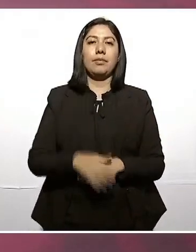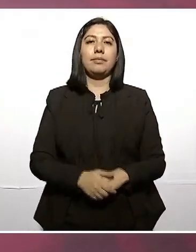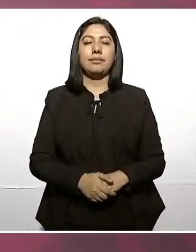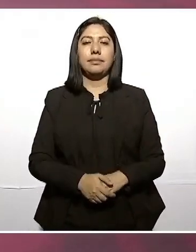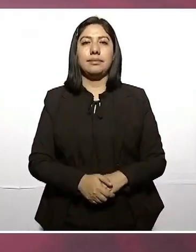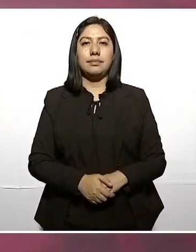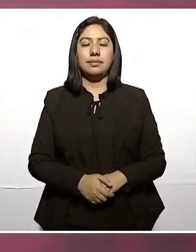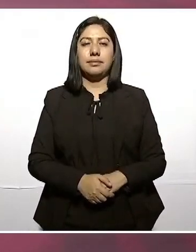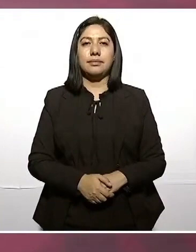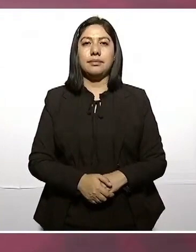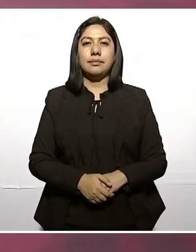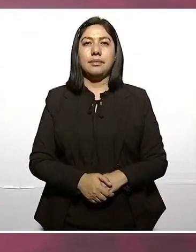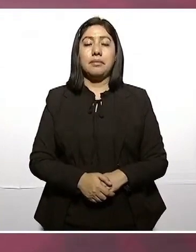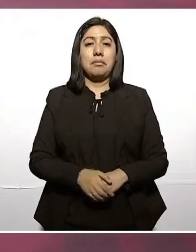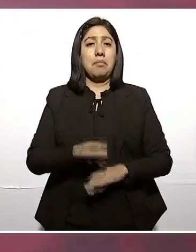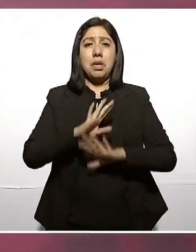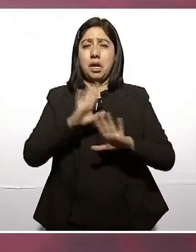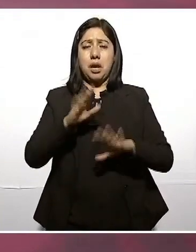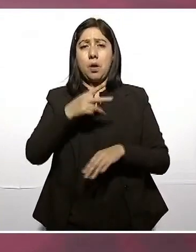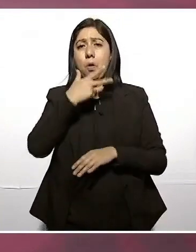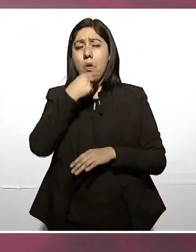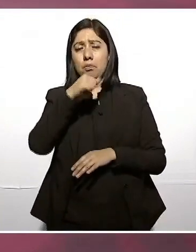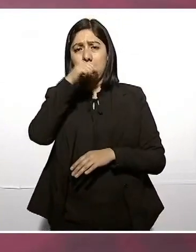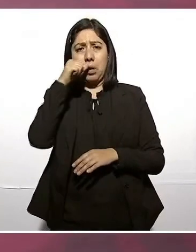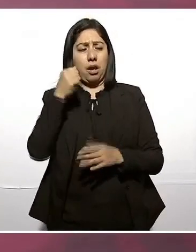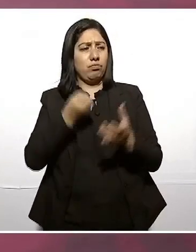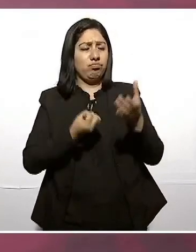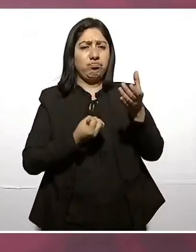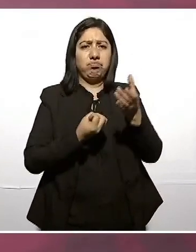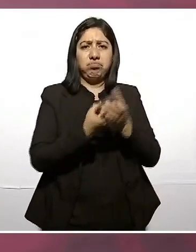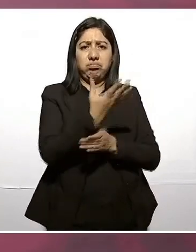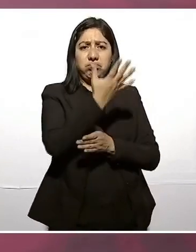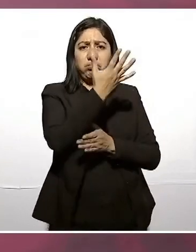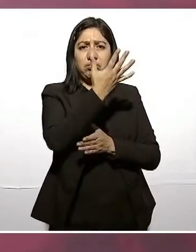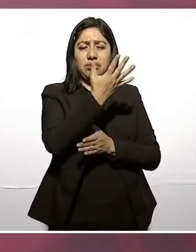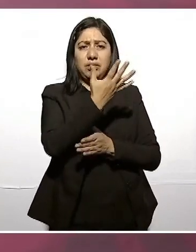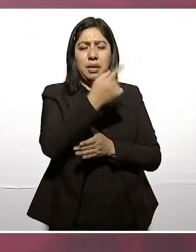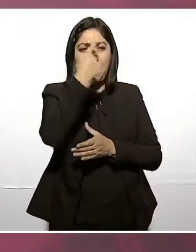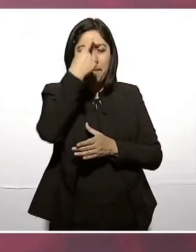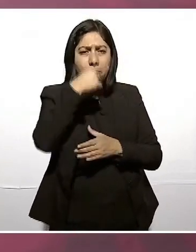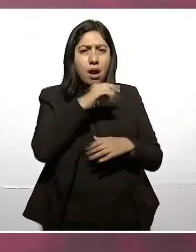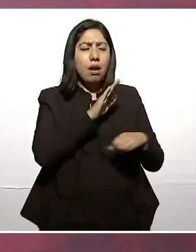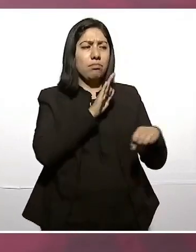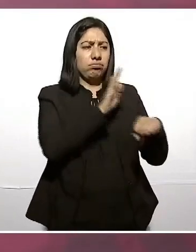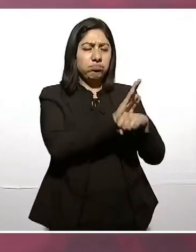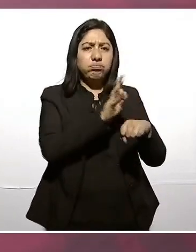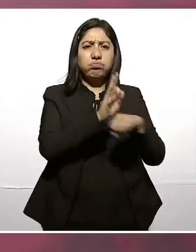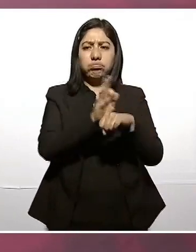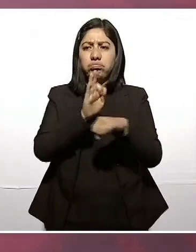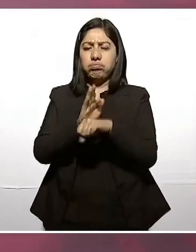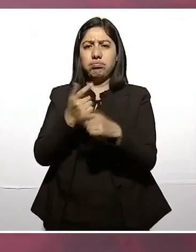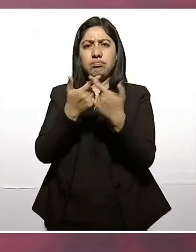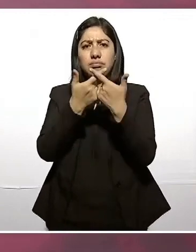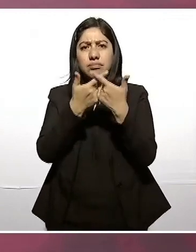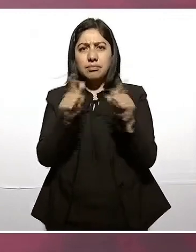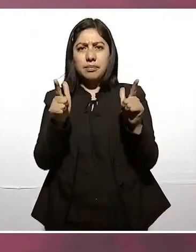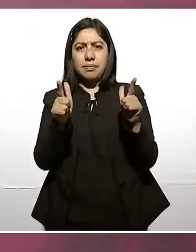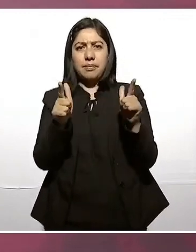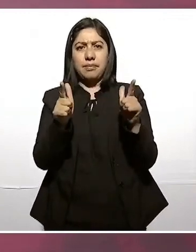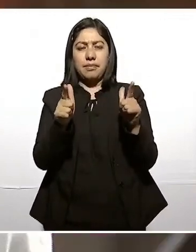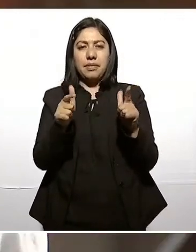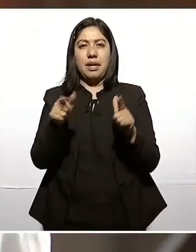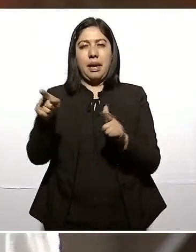salió a defender la libertad de la